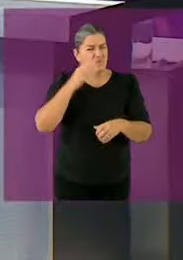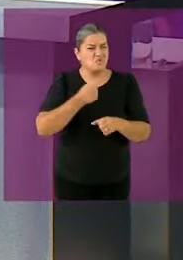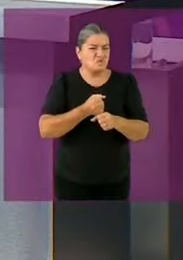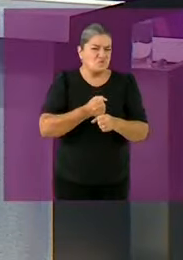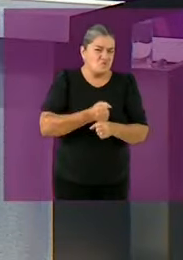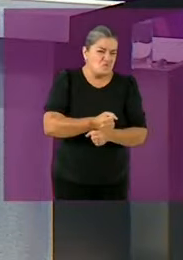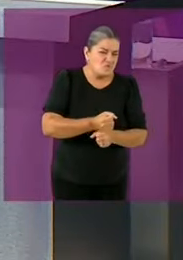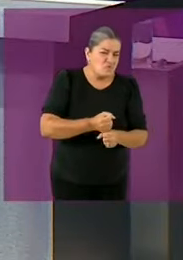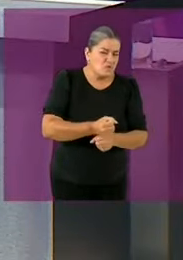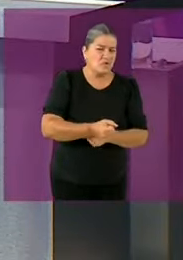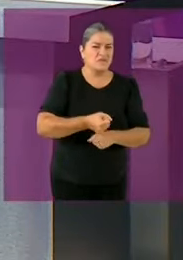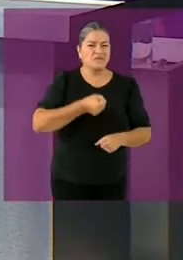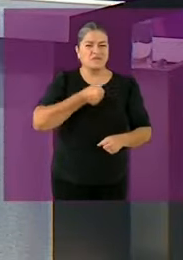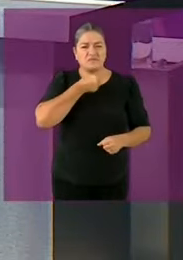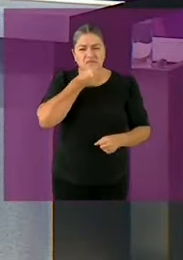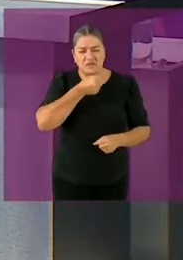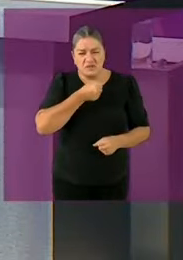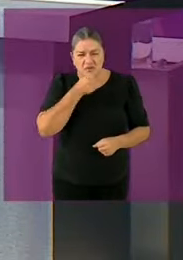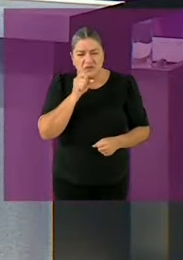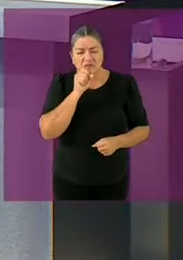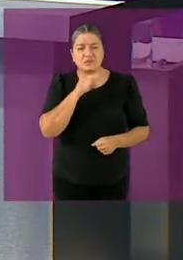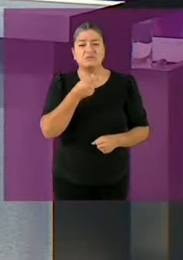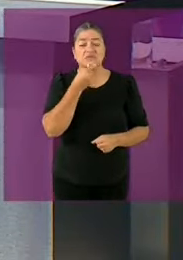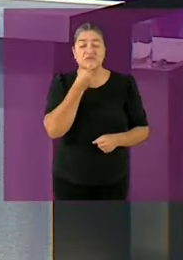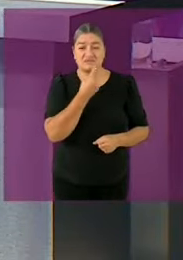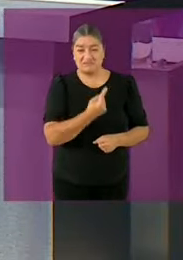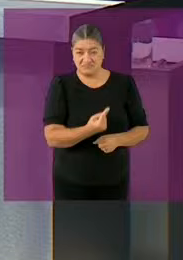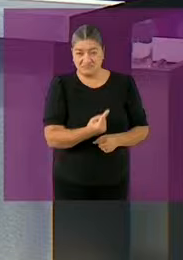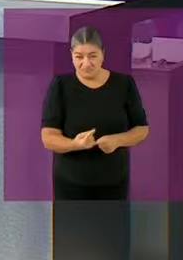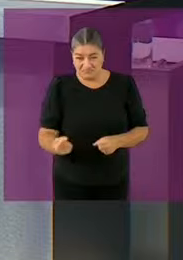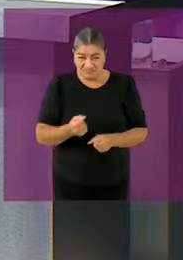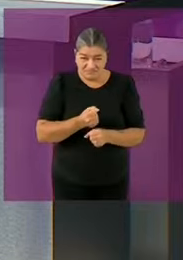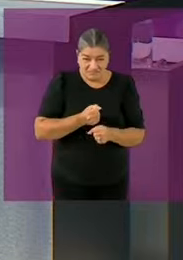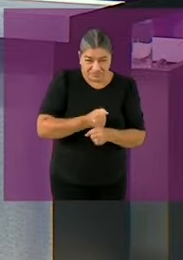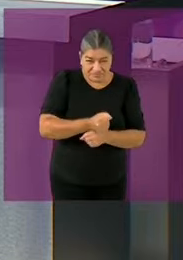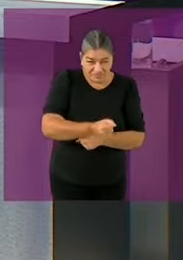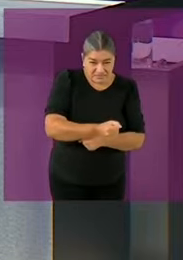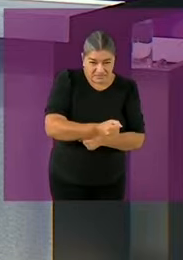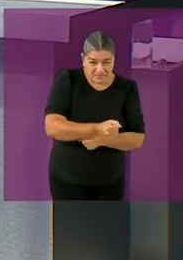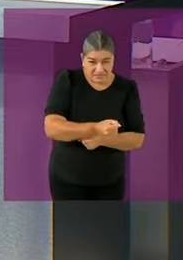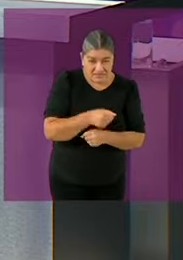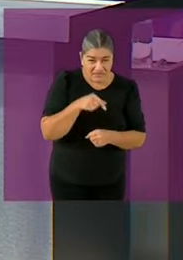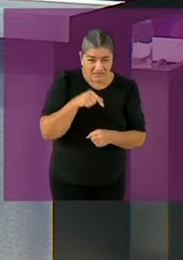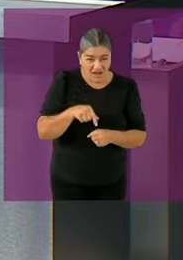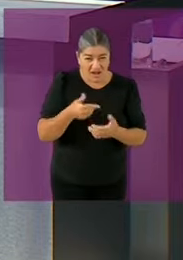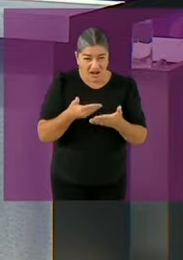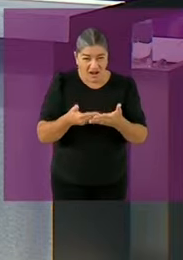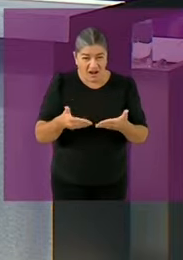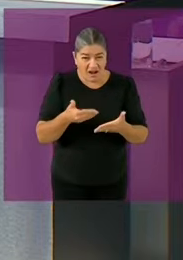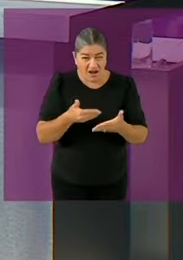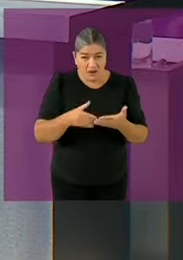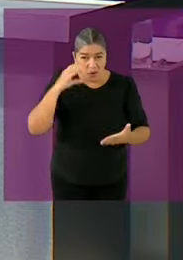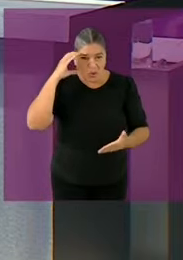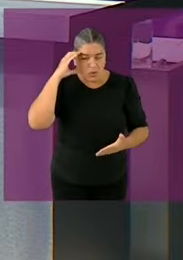ha convertido también en una violencia en donde se ejerce con arma de fuego entonces extrañamente pero tenemos muchas preguntas